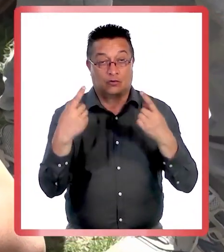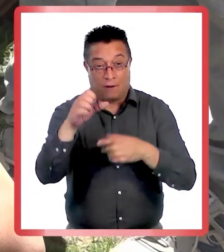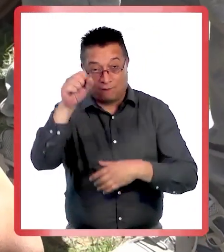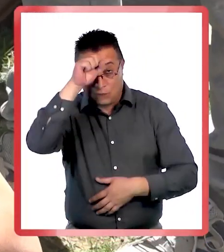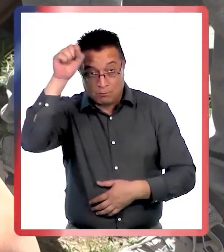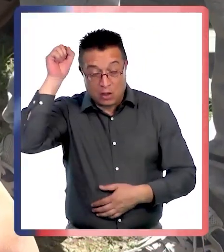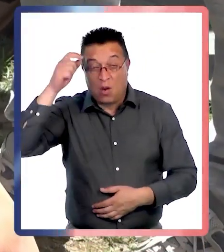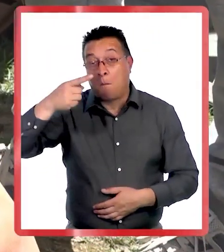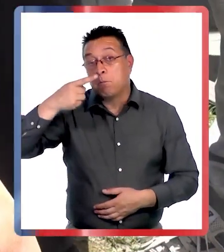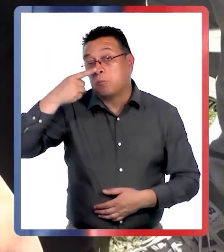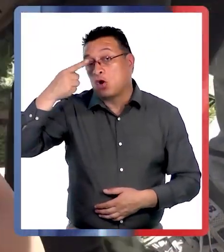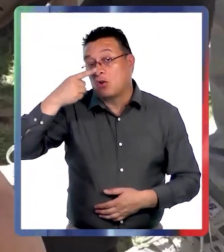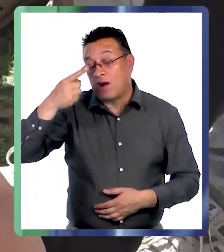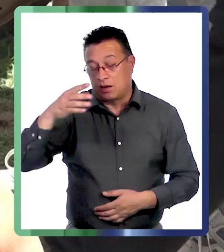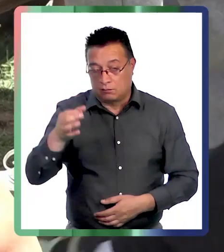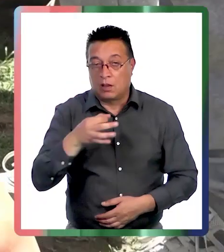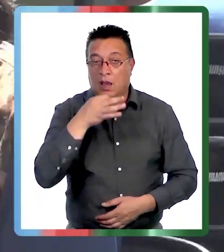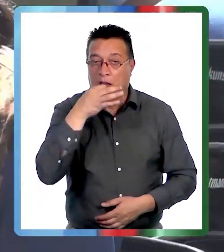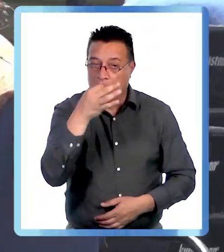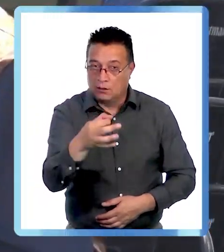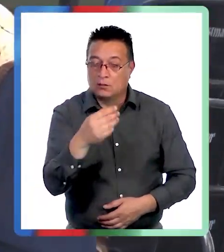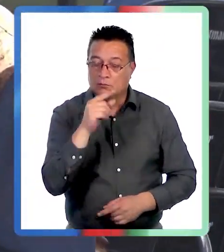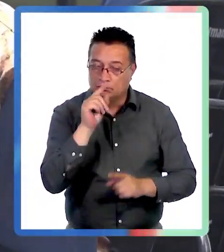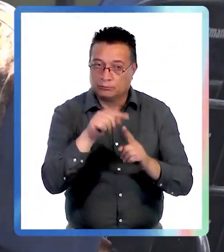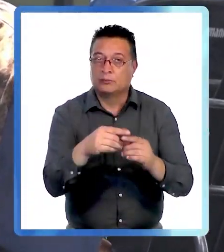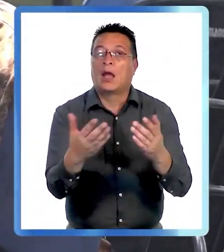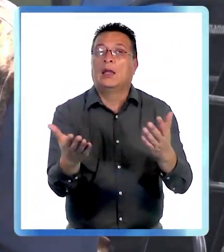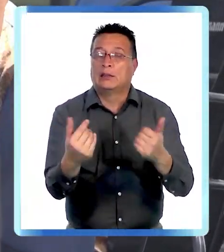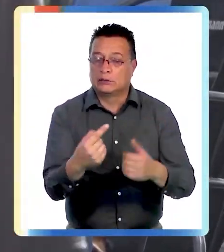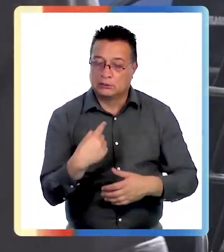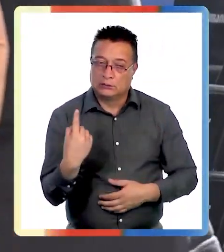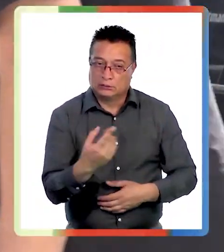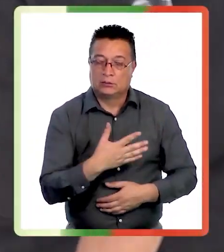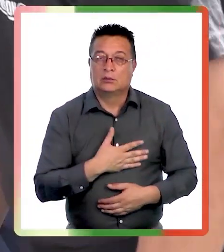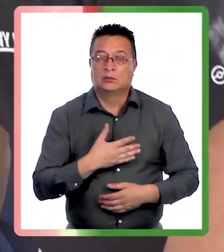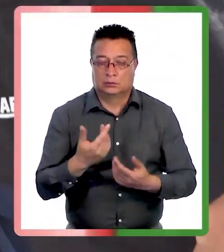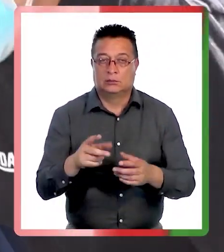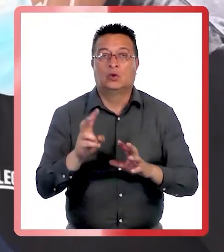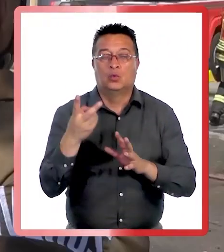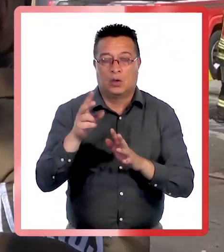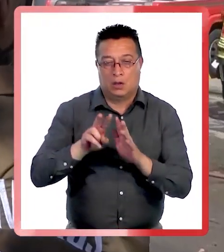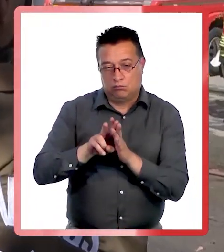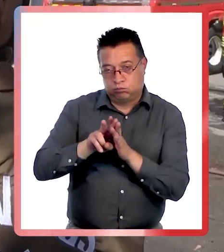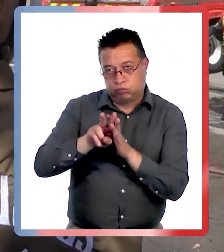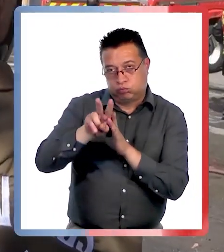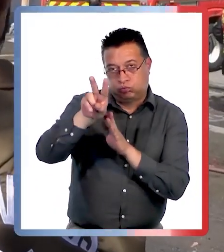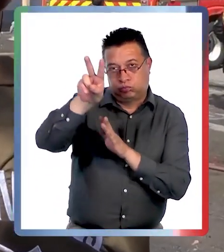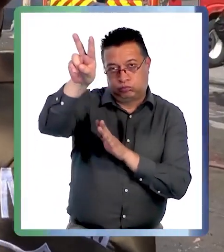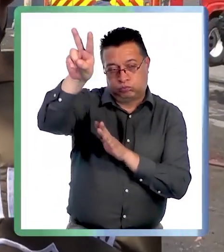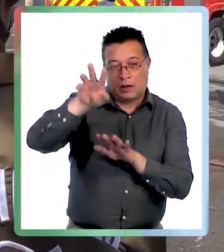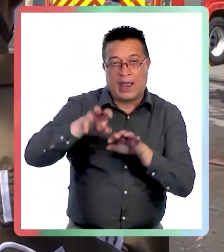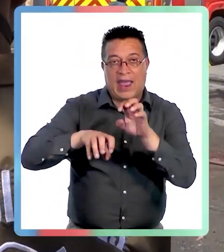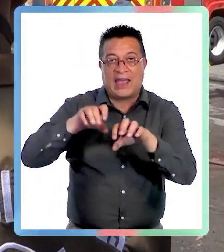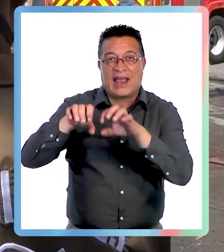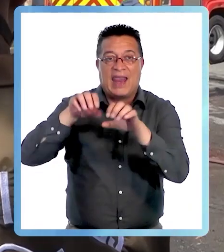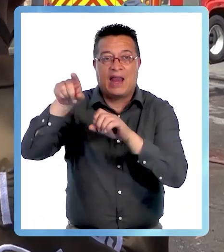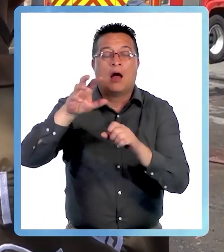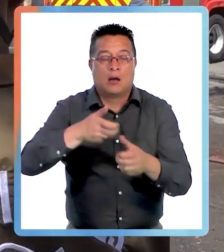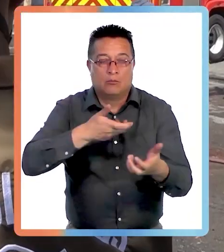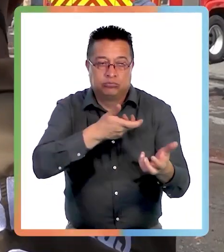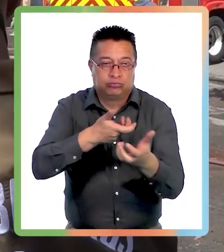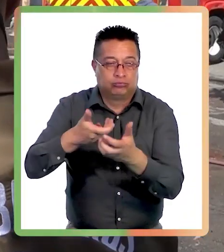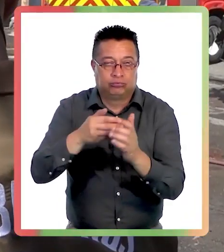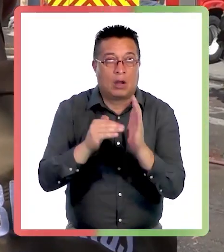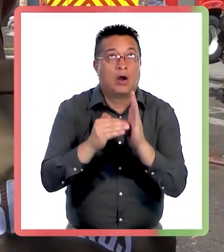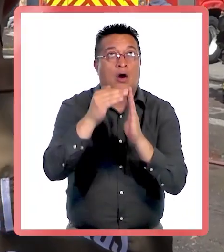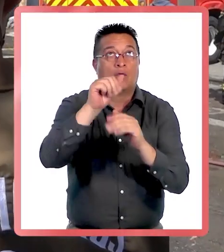Puerto Varas, luego de esta tragedia, pusieron el acento en la necesidad de contar con una escalera telescópica para enfrentar